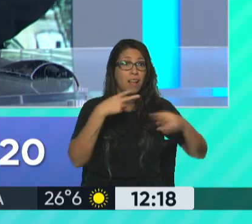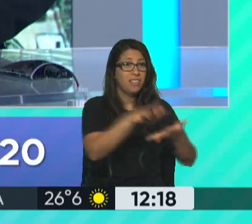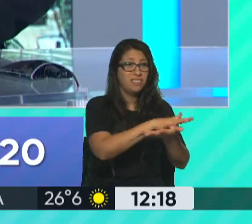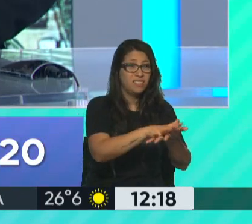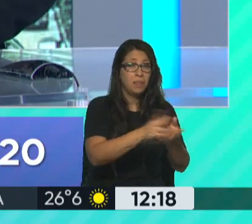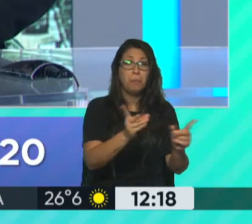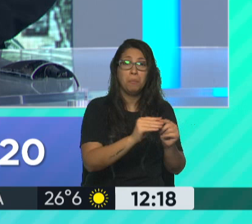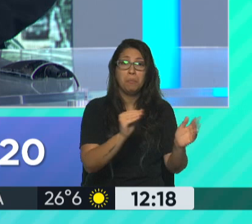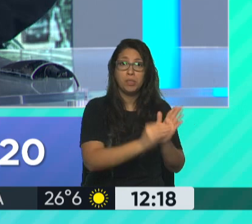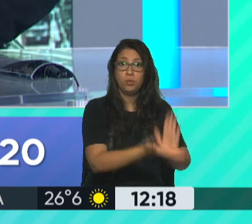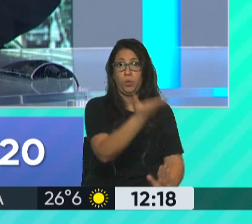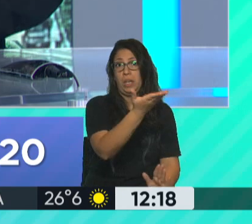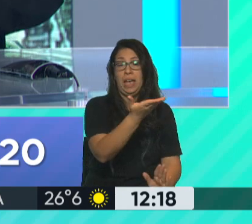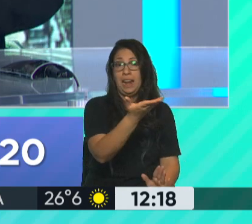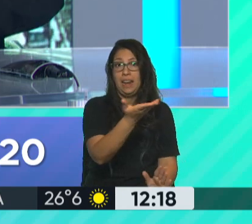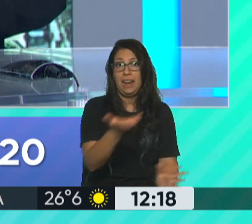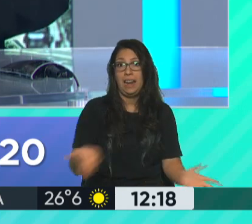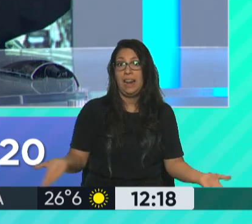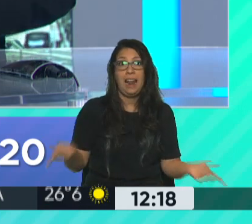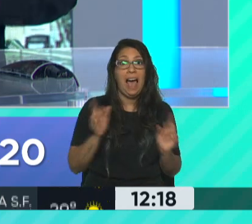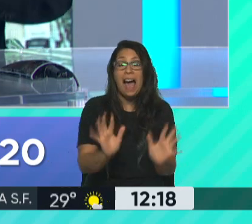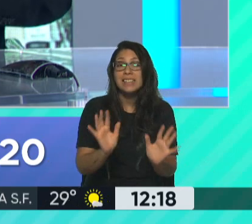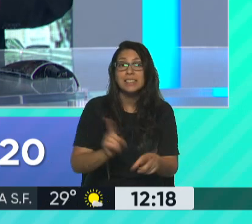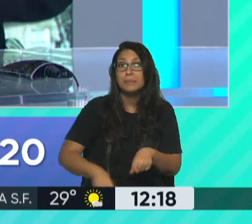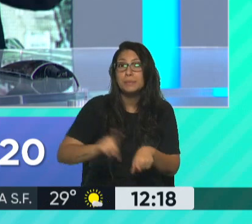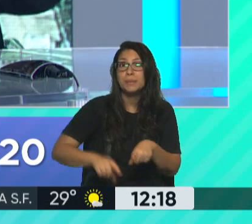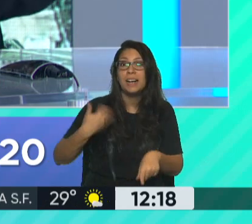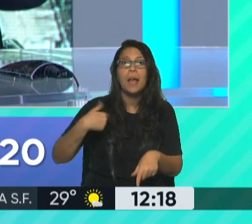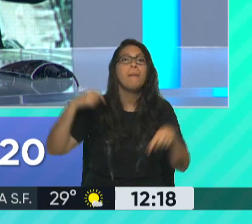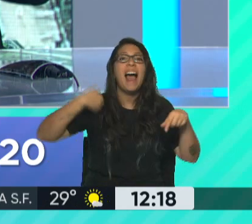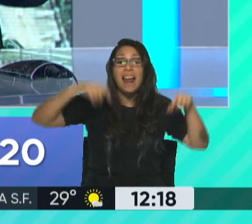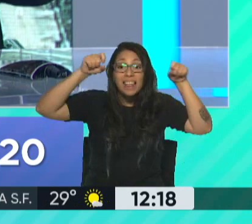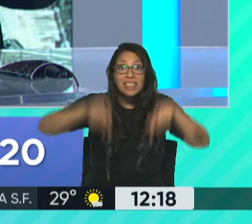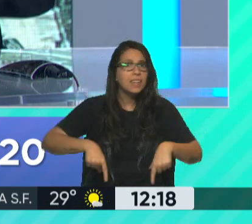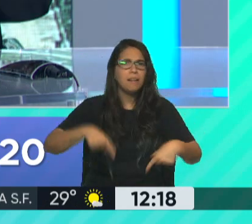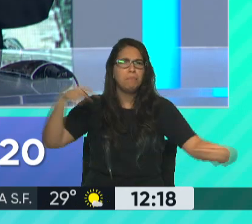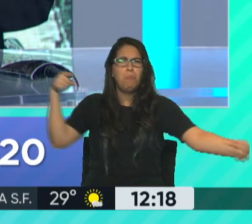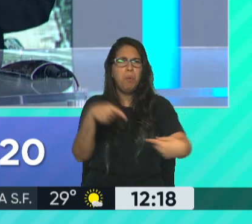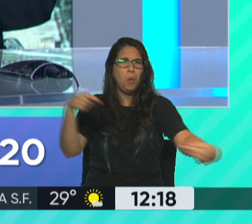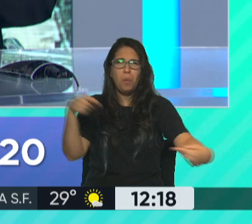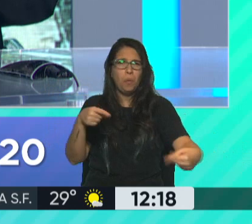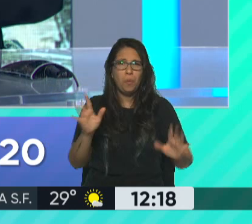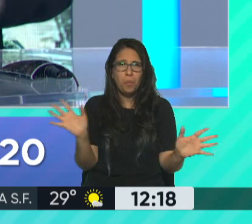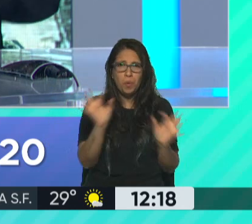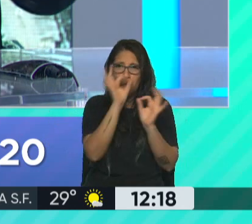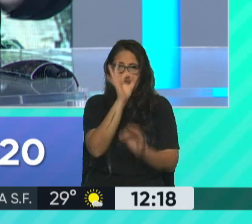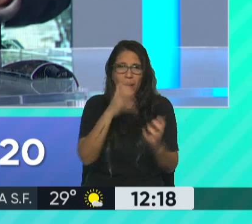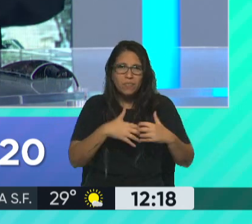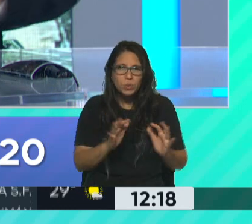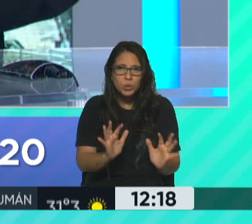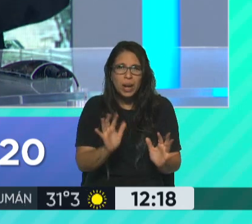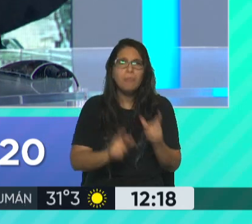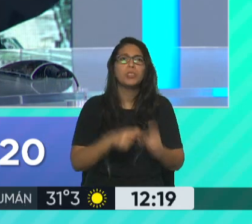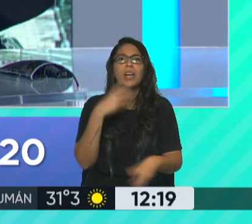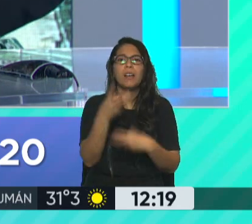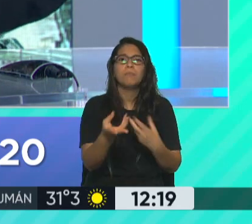y subían los precios. Y así ha pasado sin poder por eso. Esas teorías para Argentina nunca han funcionado. Es decir, la gente no va a comprar.